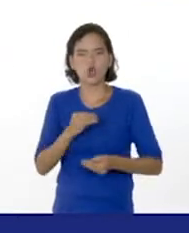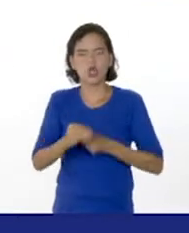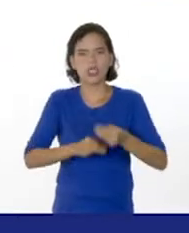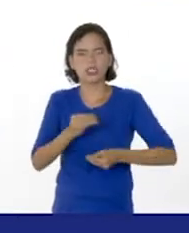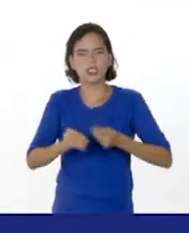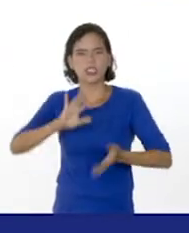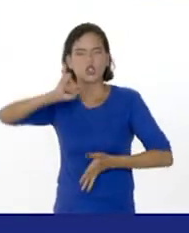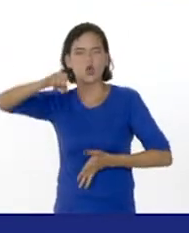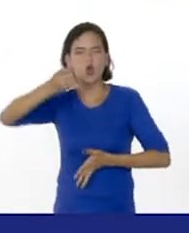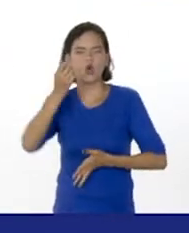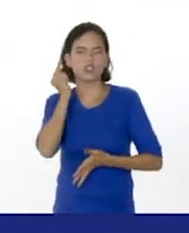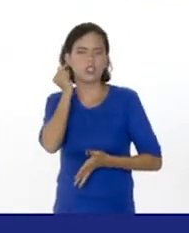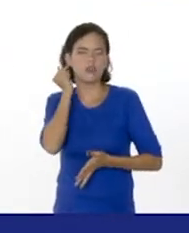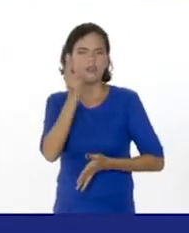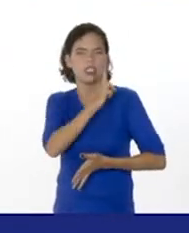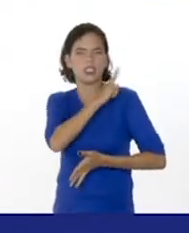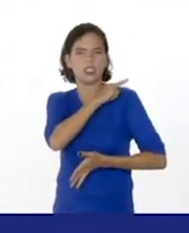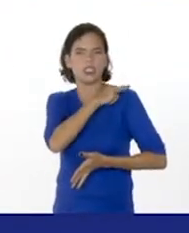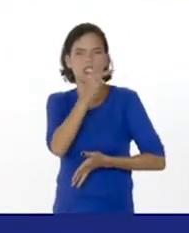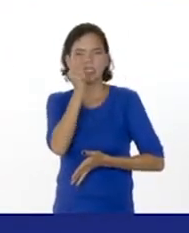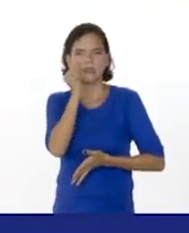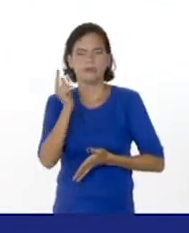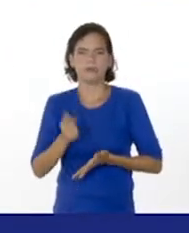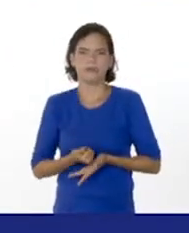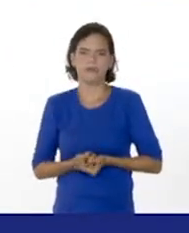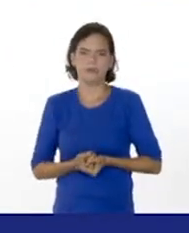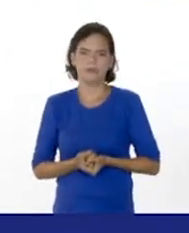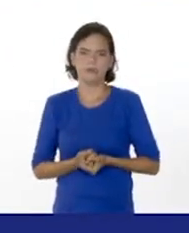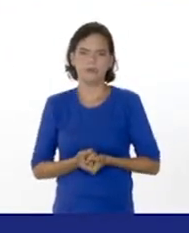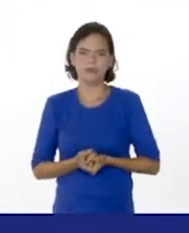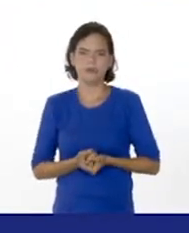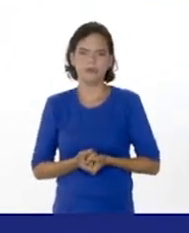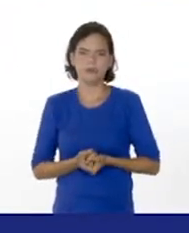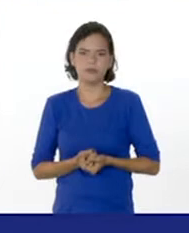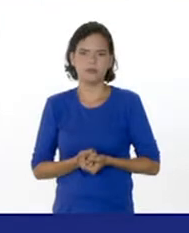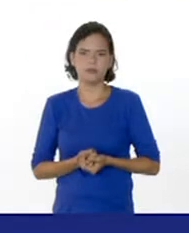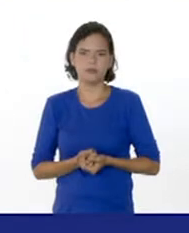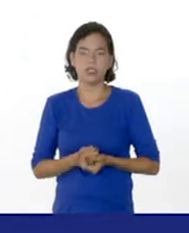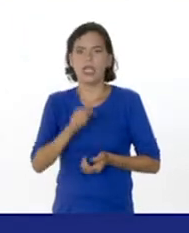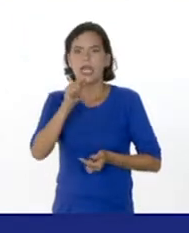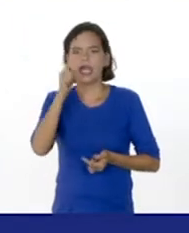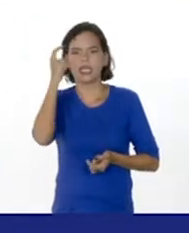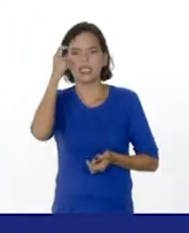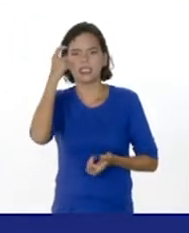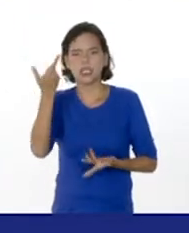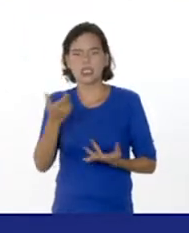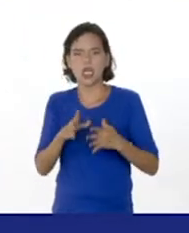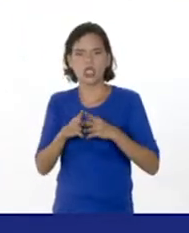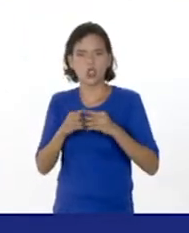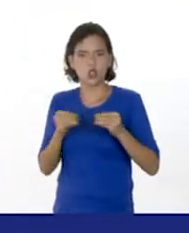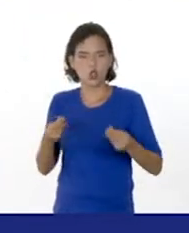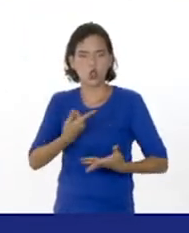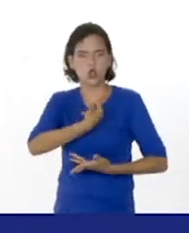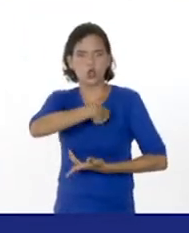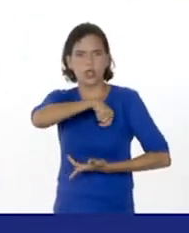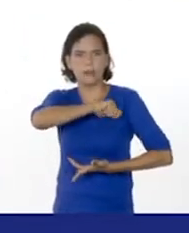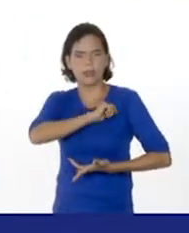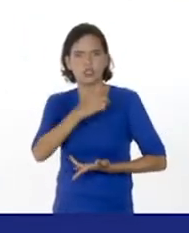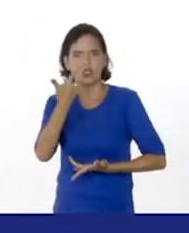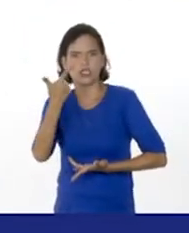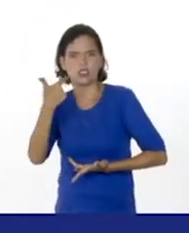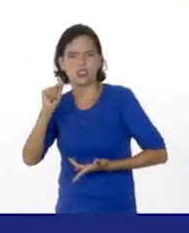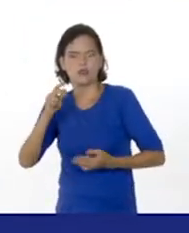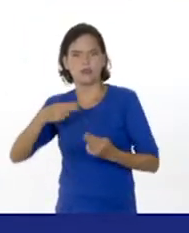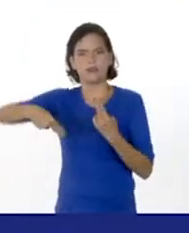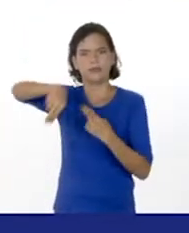desplegada por el teniente segundo primera y la heroína Camejo. Ese día las autoridades españolas abandonaron